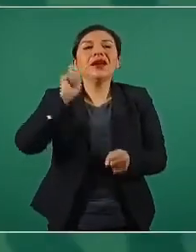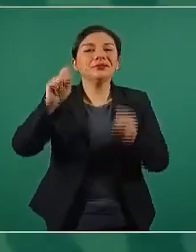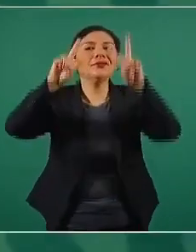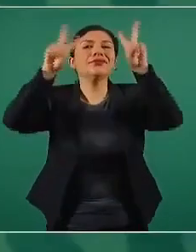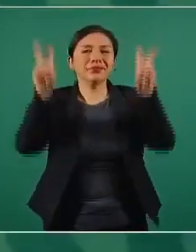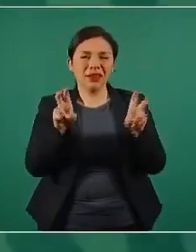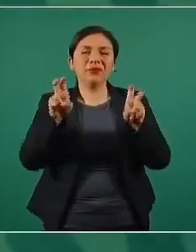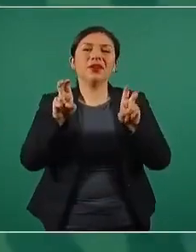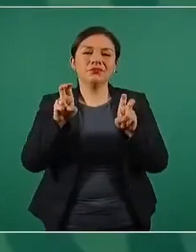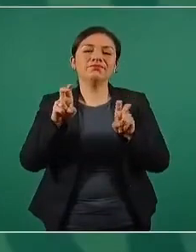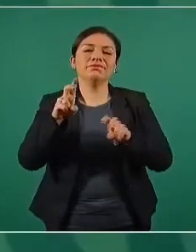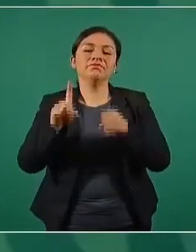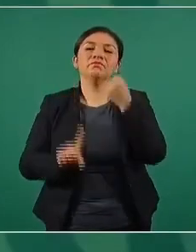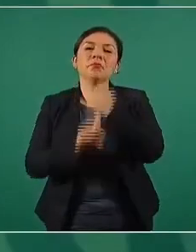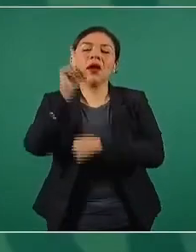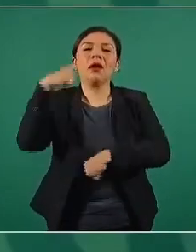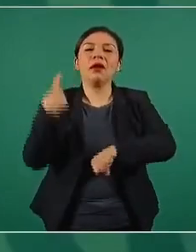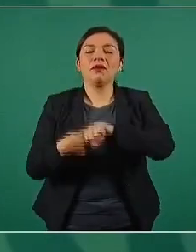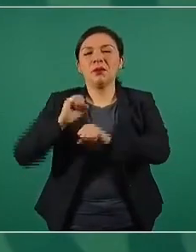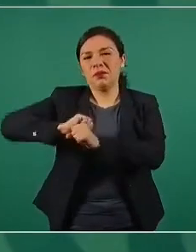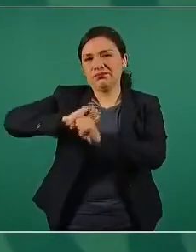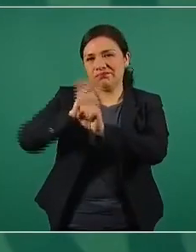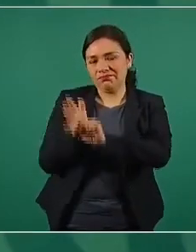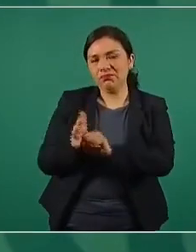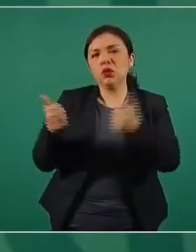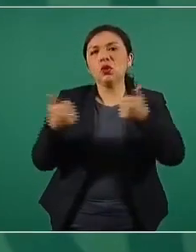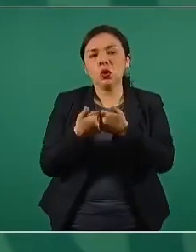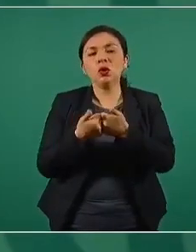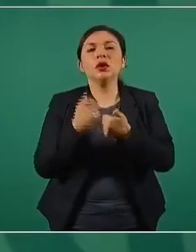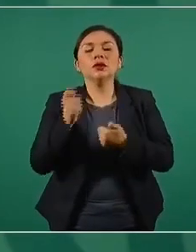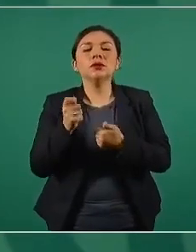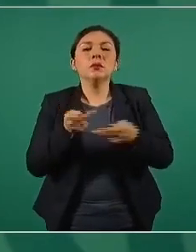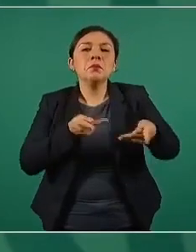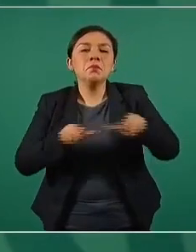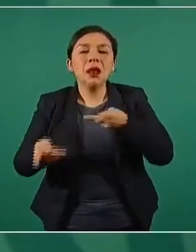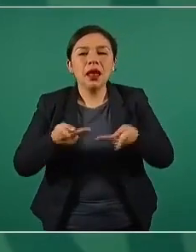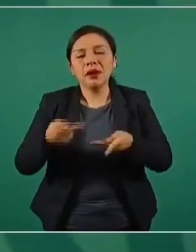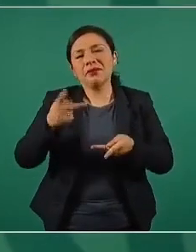y el Plan Nacional de Vacunación.